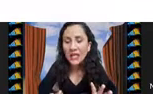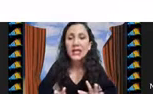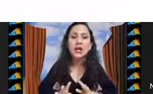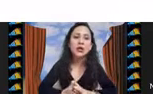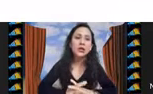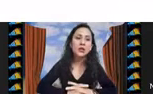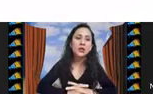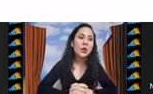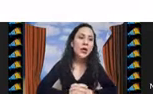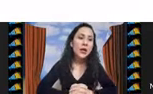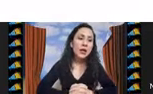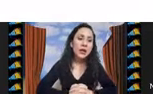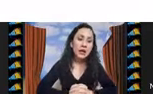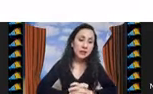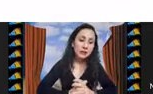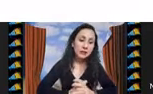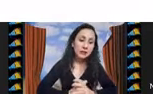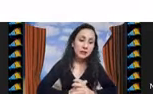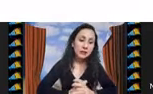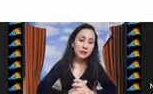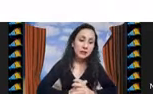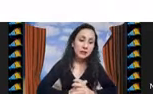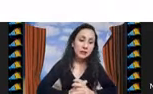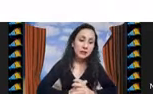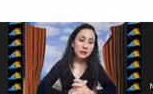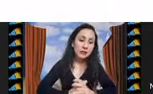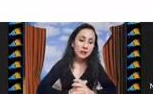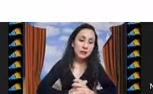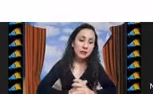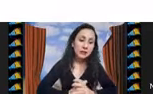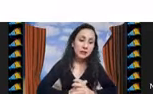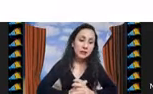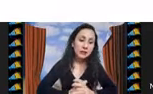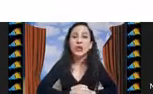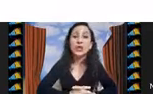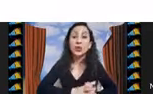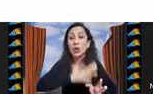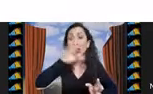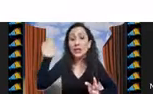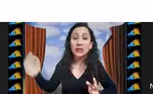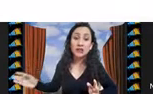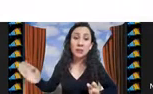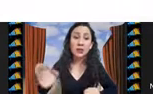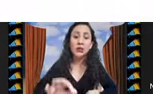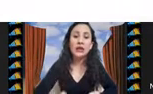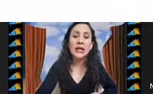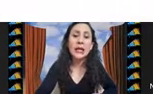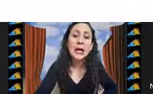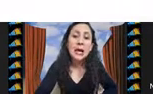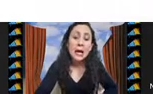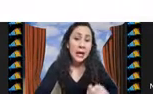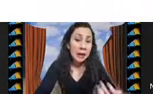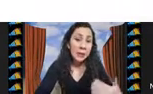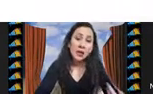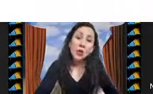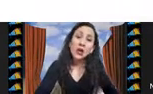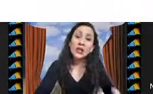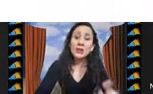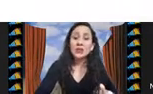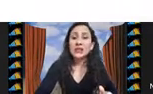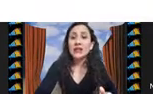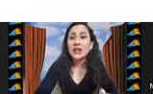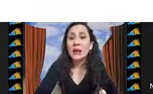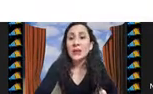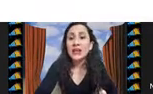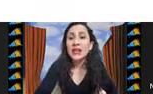estructura del algoritmo o sea internamente lo que está haciendo el comportamiento y el desempeño final pero